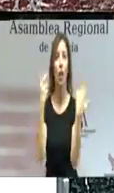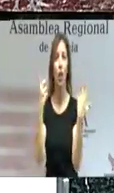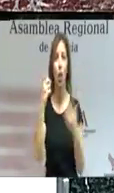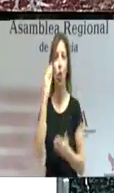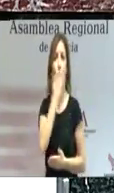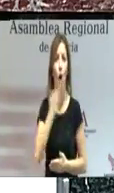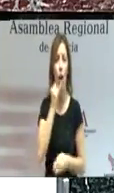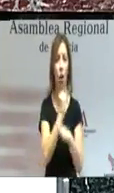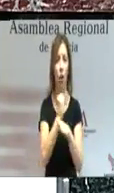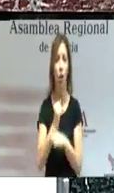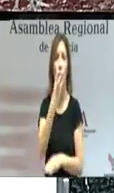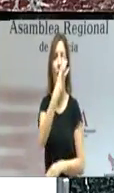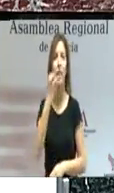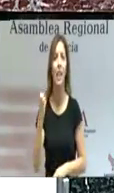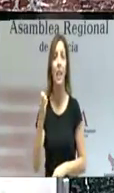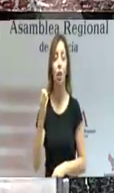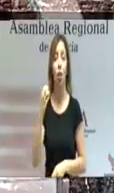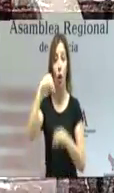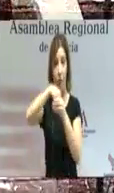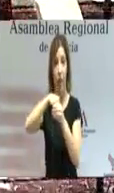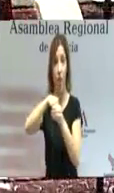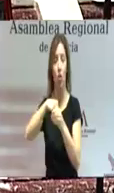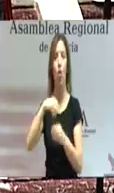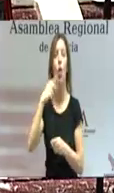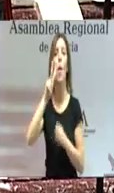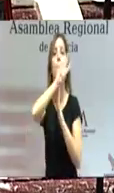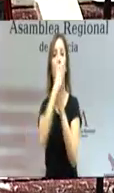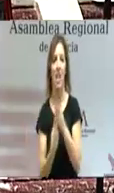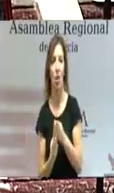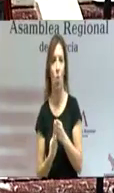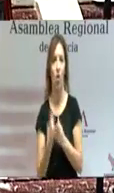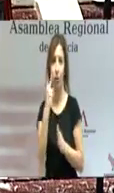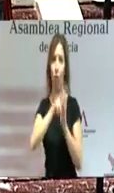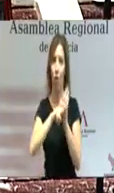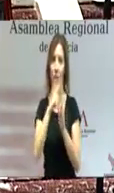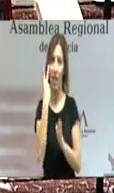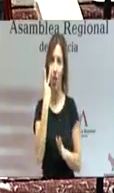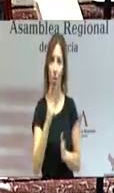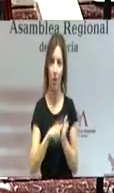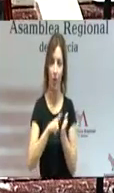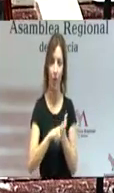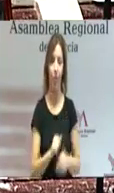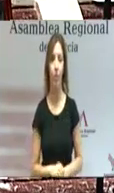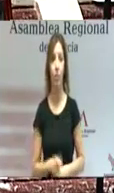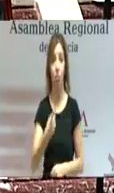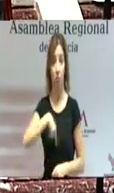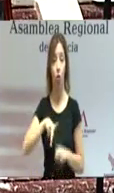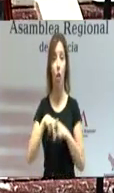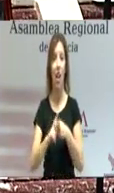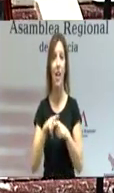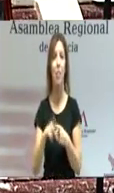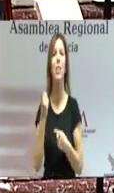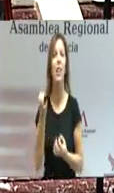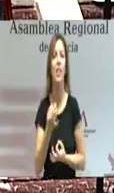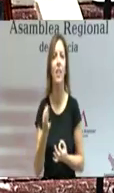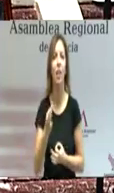institutos, 386 de ellos bilingües. Somos una herramienta que ha permitido incrementar un